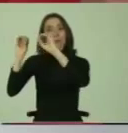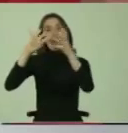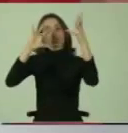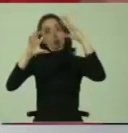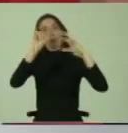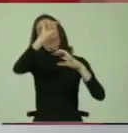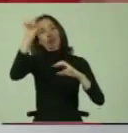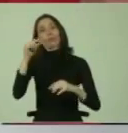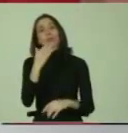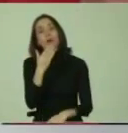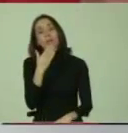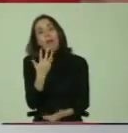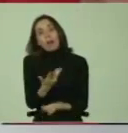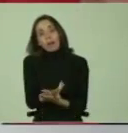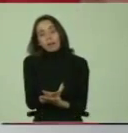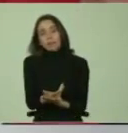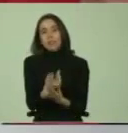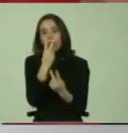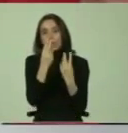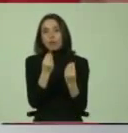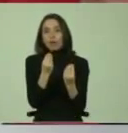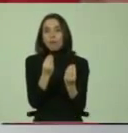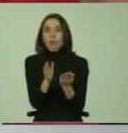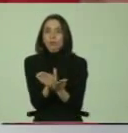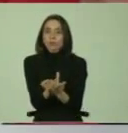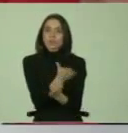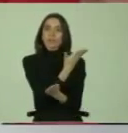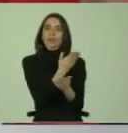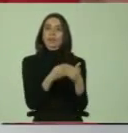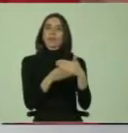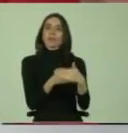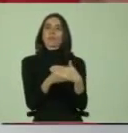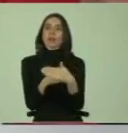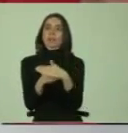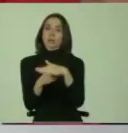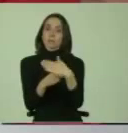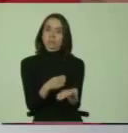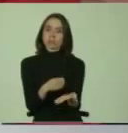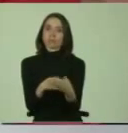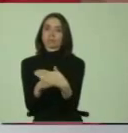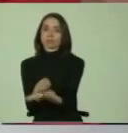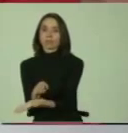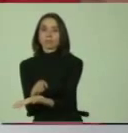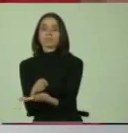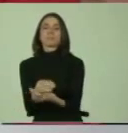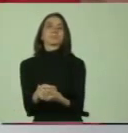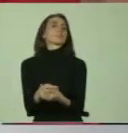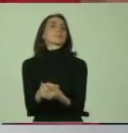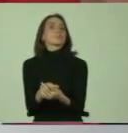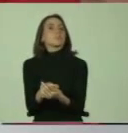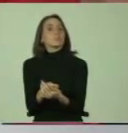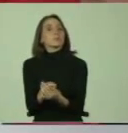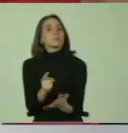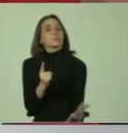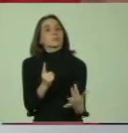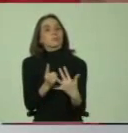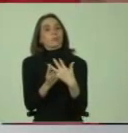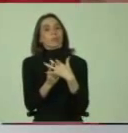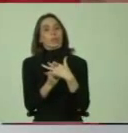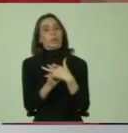y para ver cómo tenemos que remover esas barreras. Por tanto, la inclusión